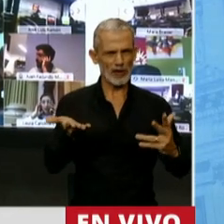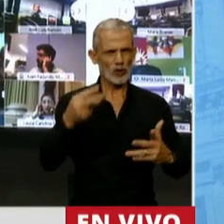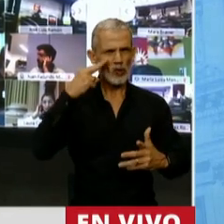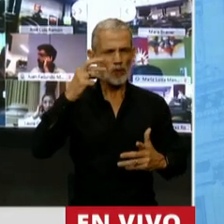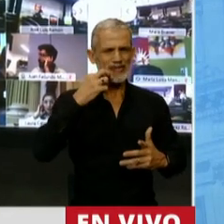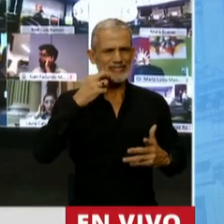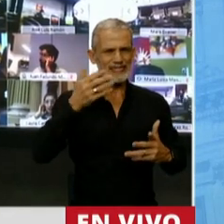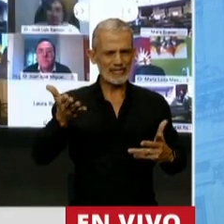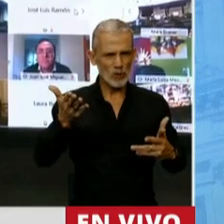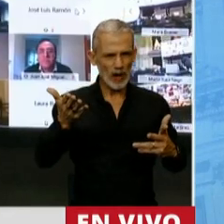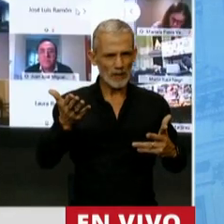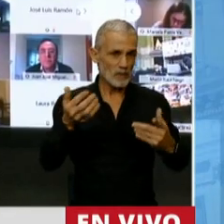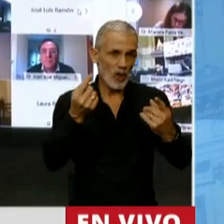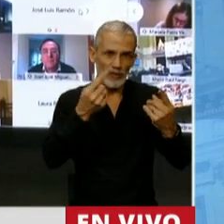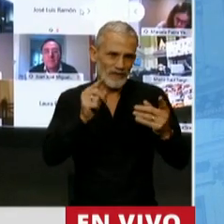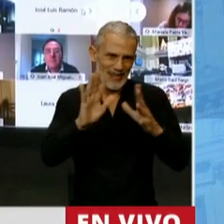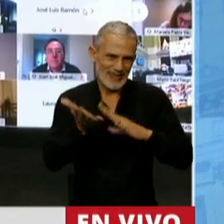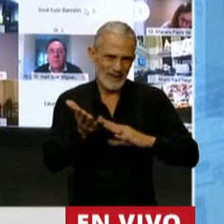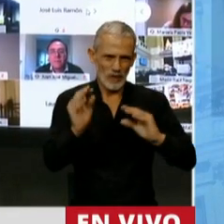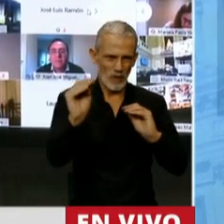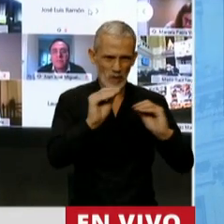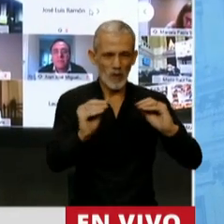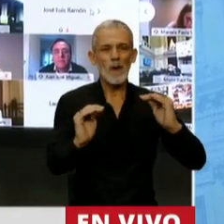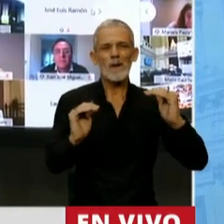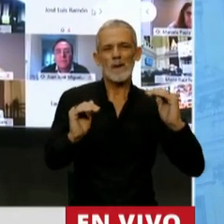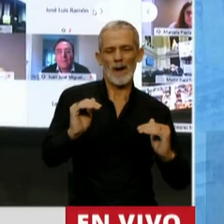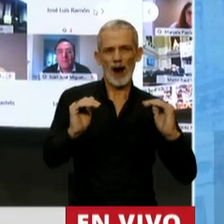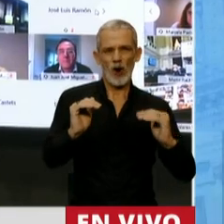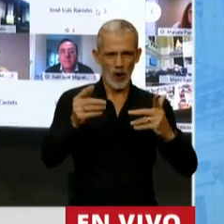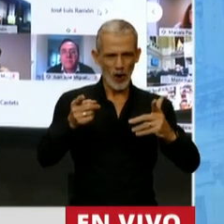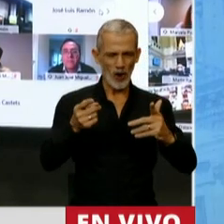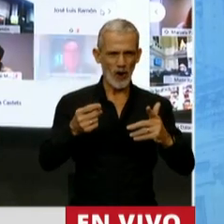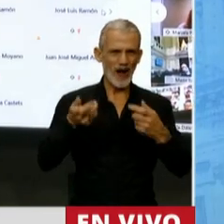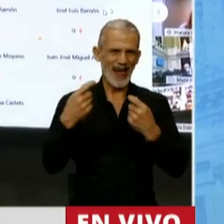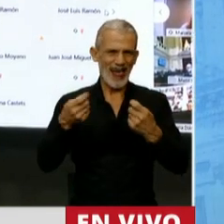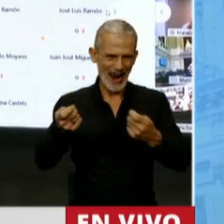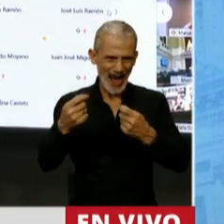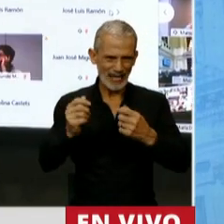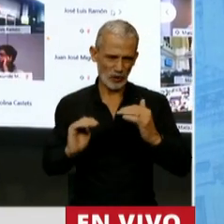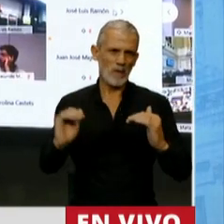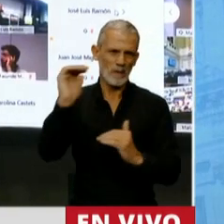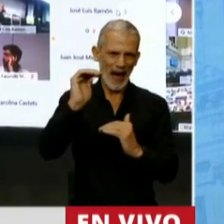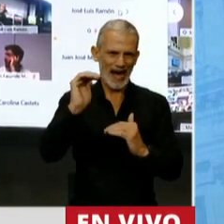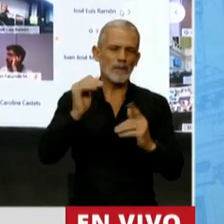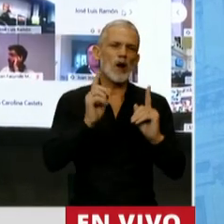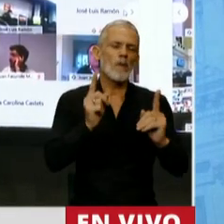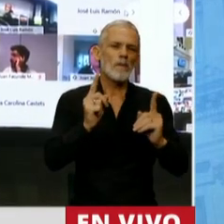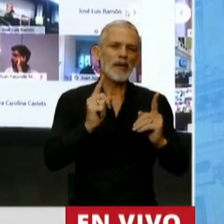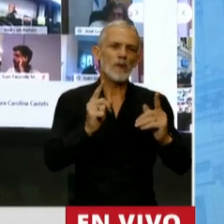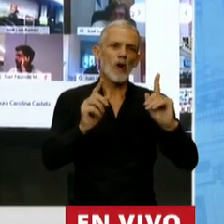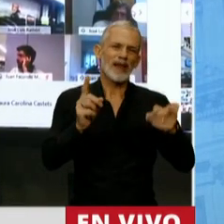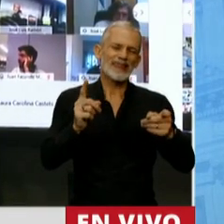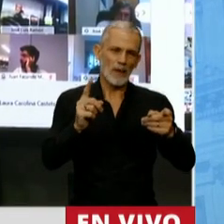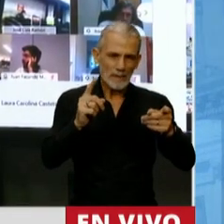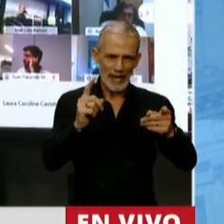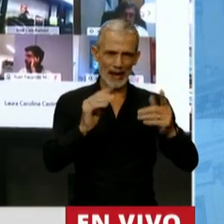aunque con una composición distinta, claramente, porque bajó el déficit fiscal primario, pero en la misma proporción o aún